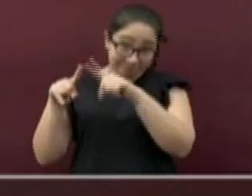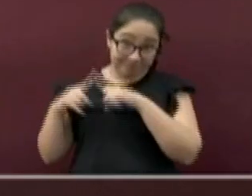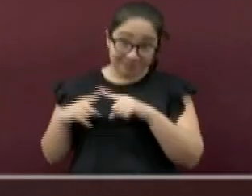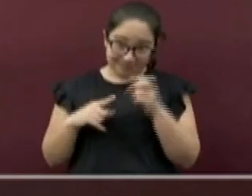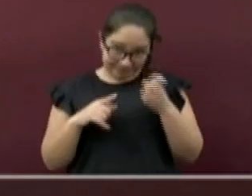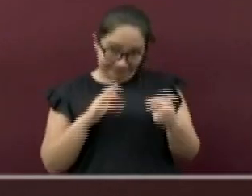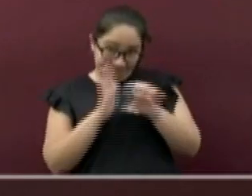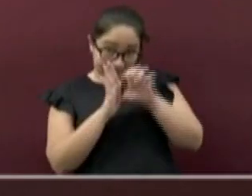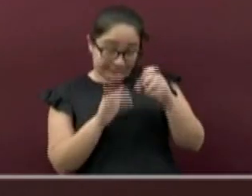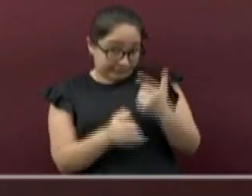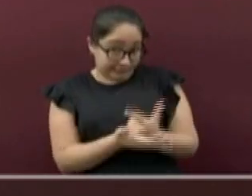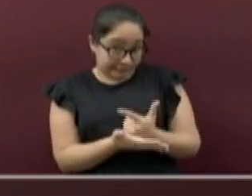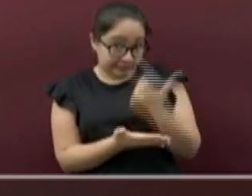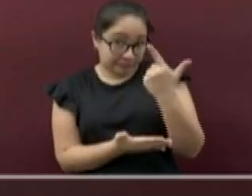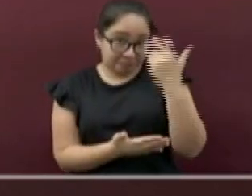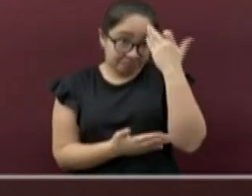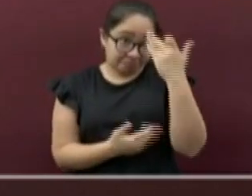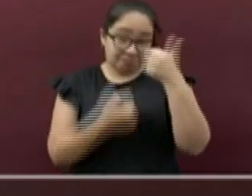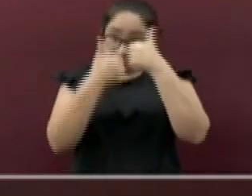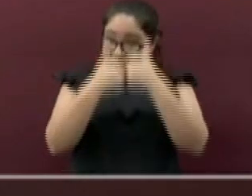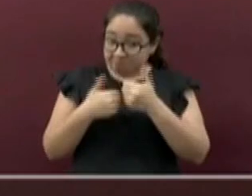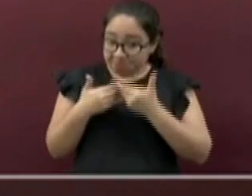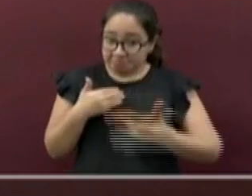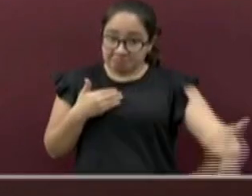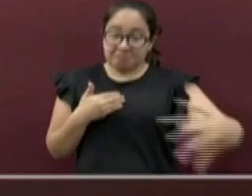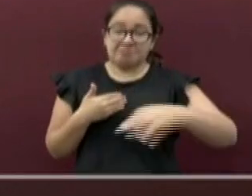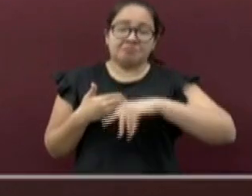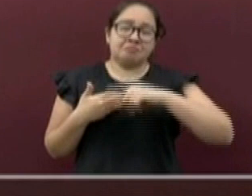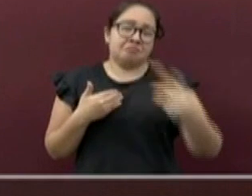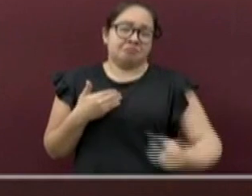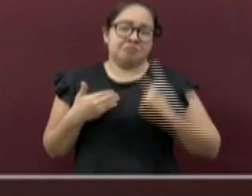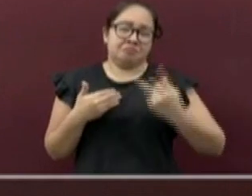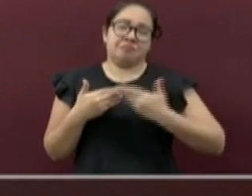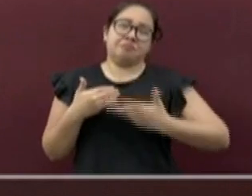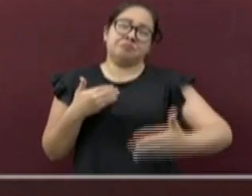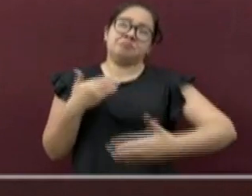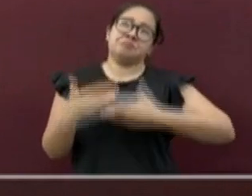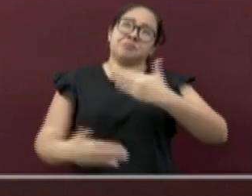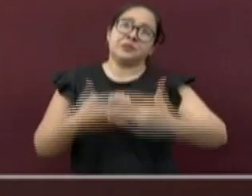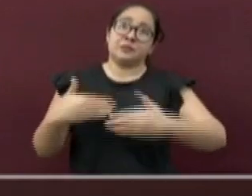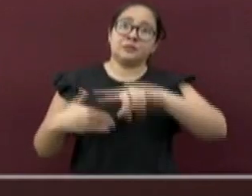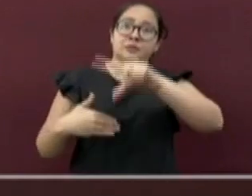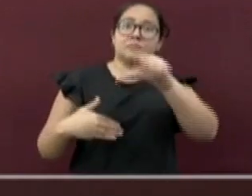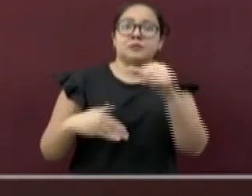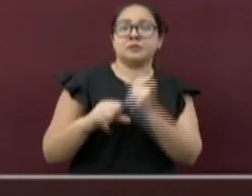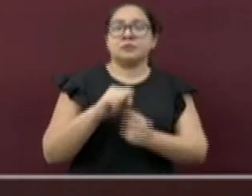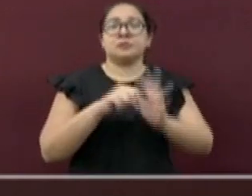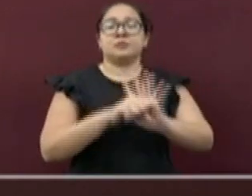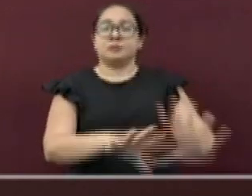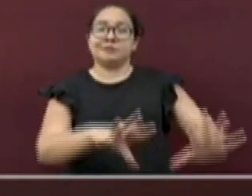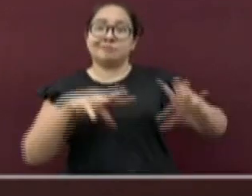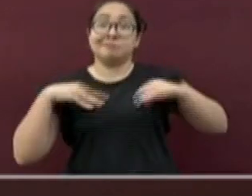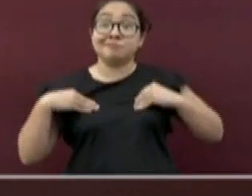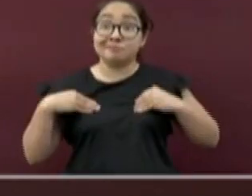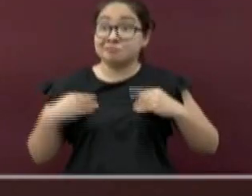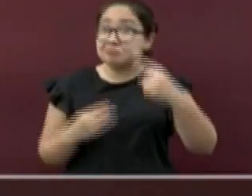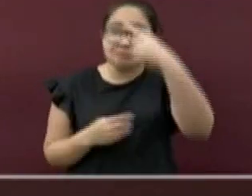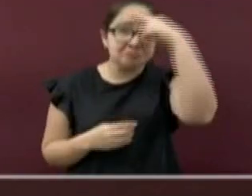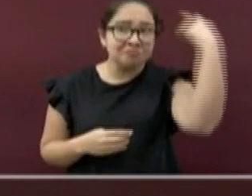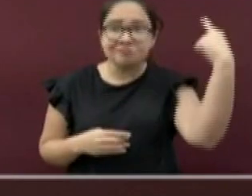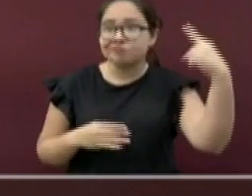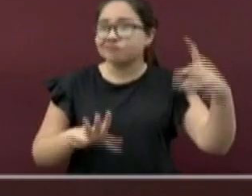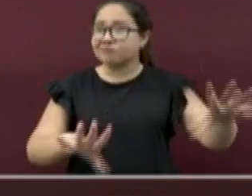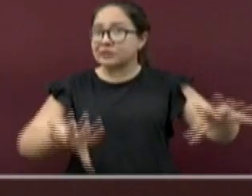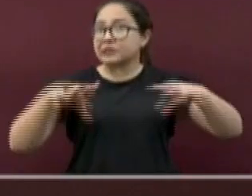como esta, adquieren el virus SARS-CoV-2, ya que es de transmisión relativamente fácil